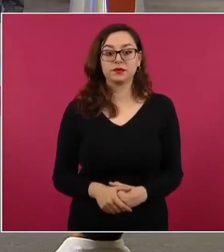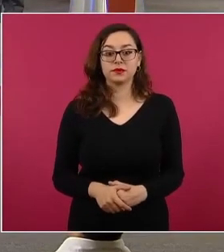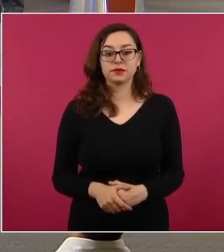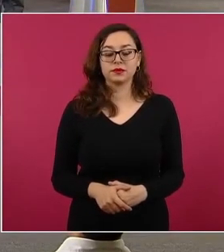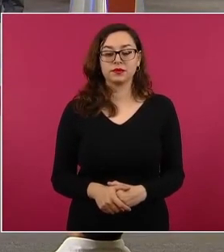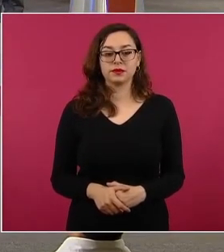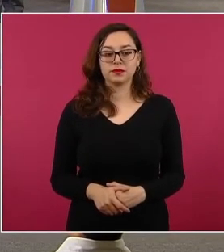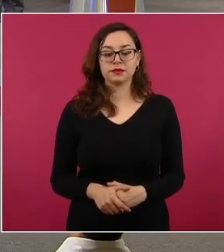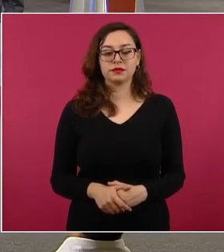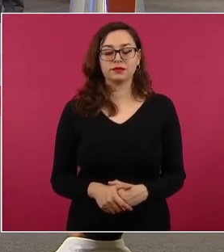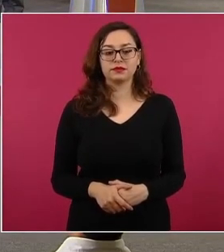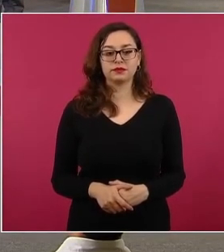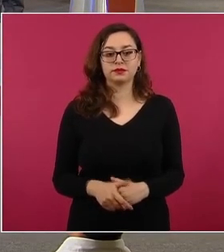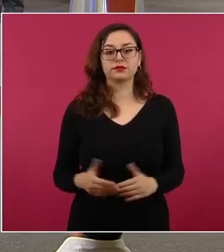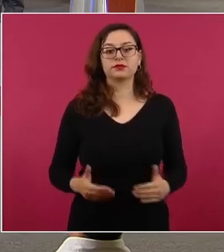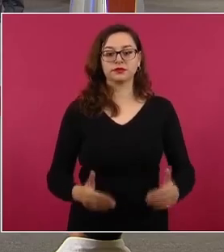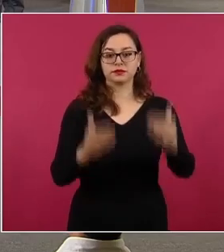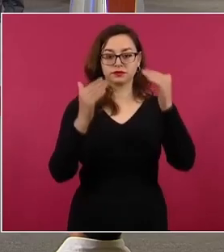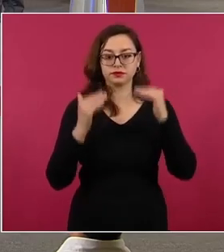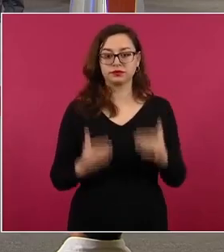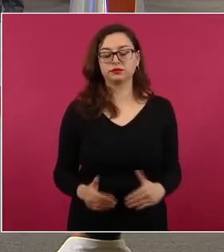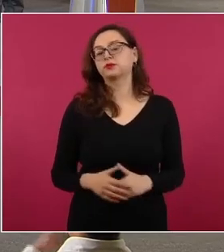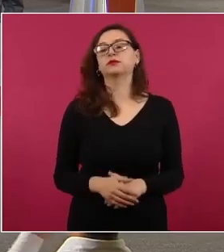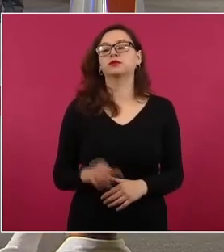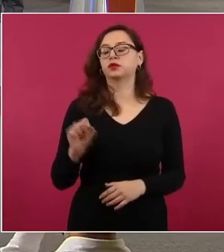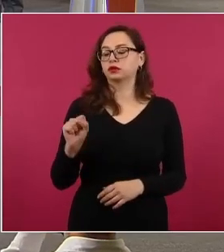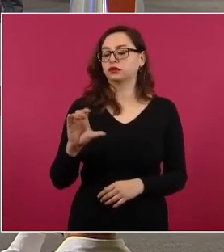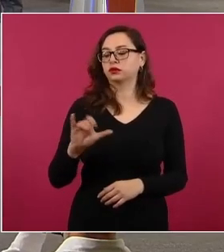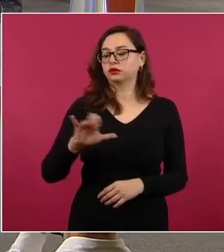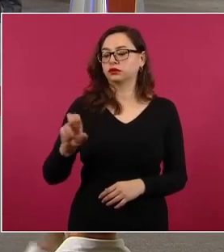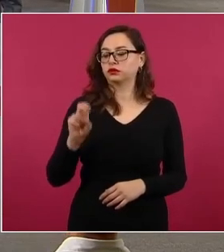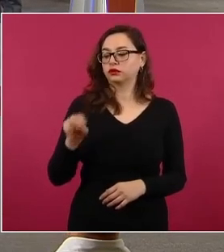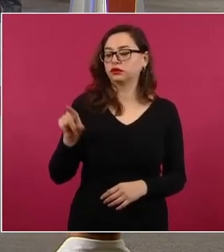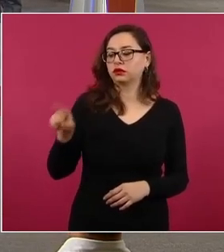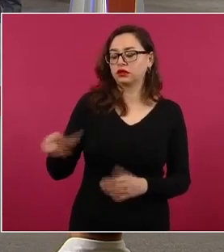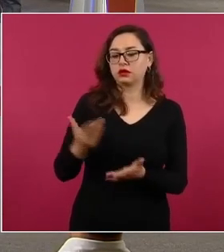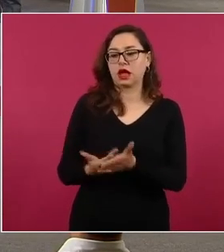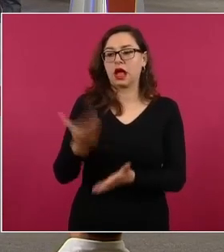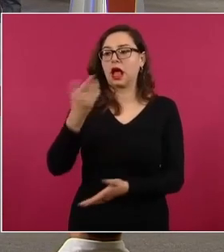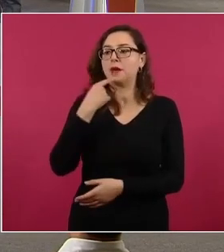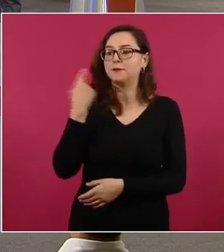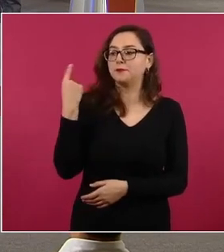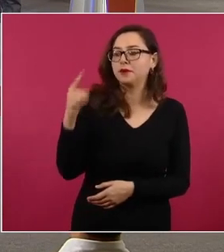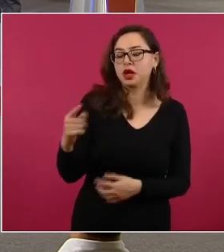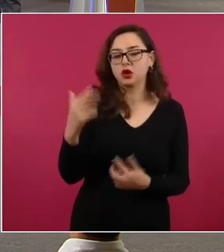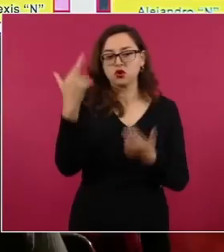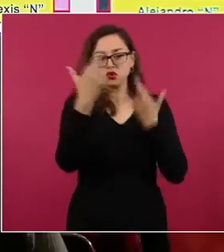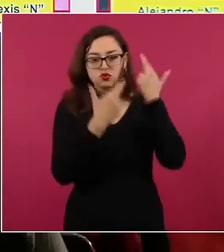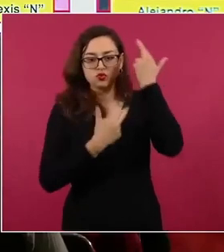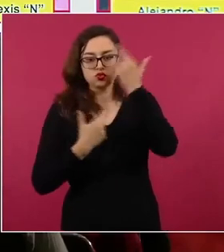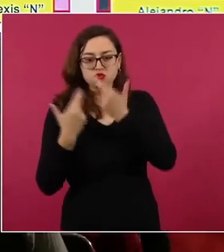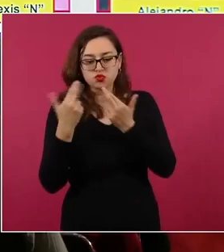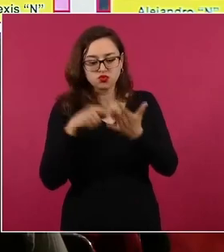amparo en revisión que la Corte va a resolver, por cierto, tiene que ver con